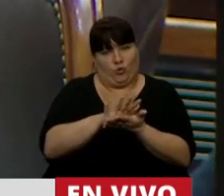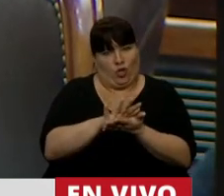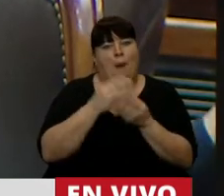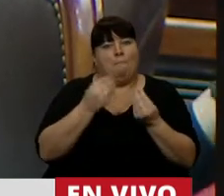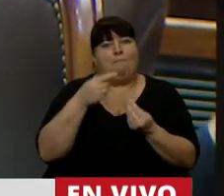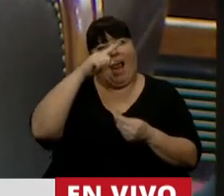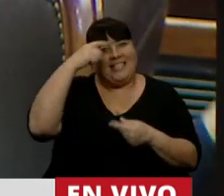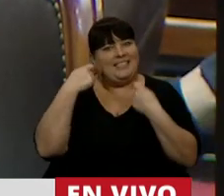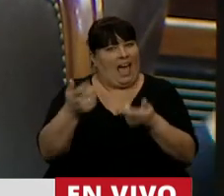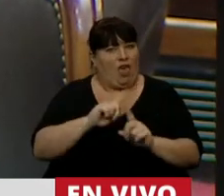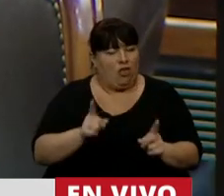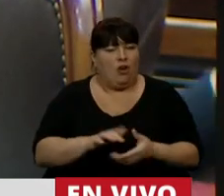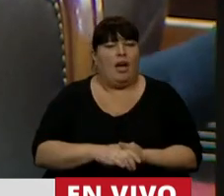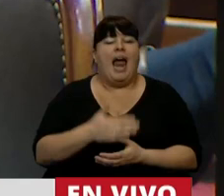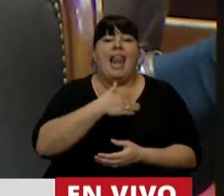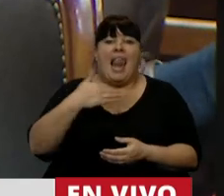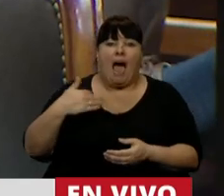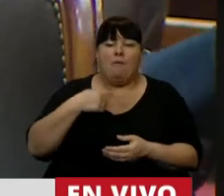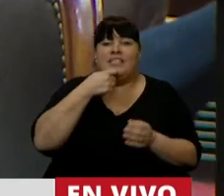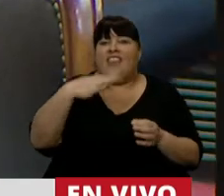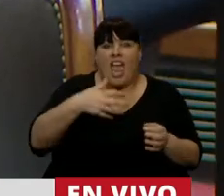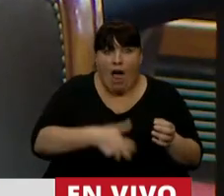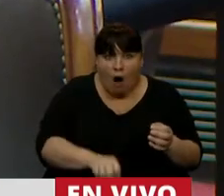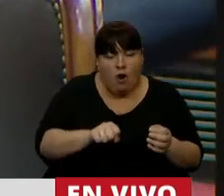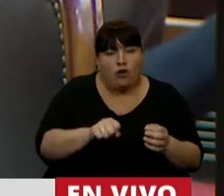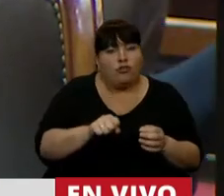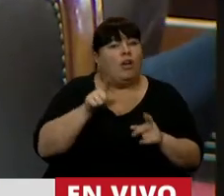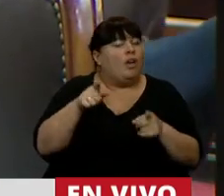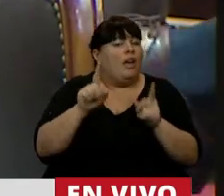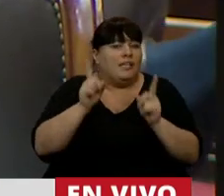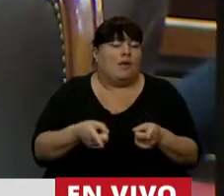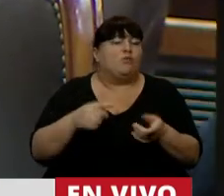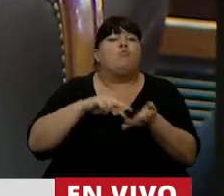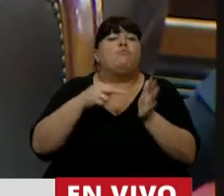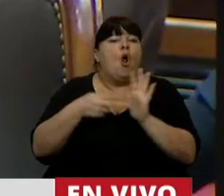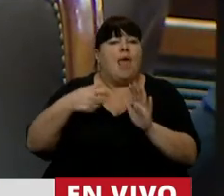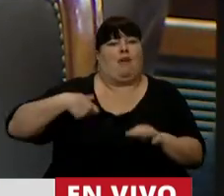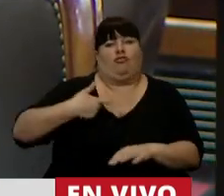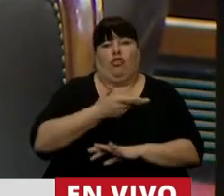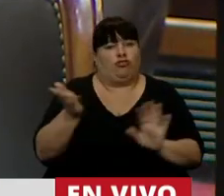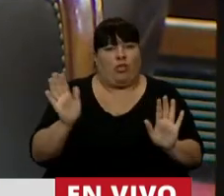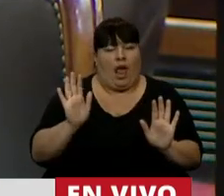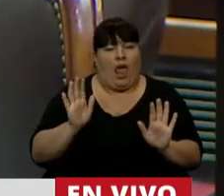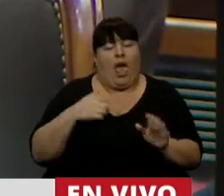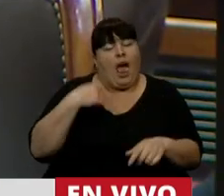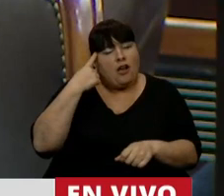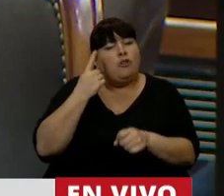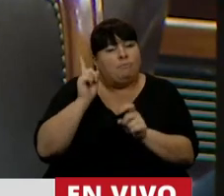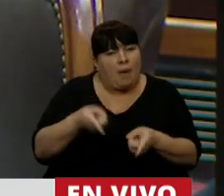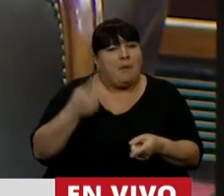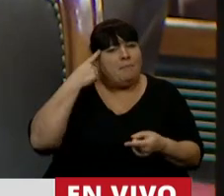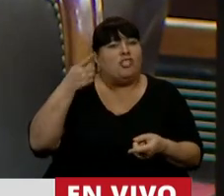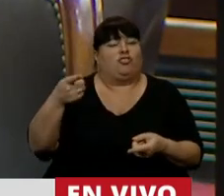que debe proporcionar el Estado. La madre que llega a esa situación es parte de un drama social y hasta diría que es otra